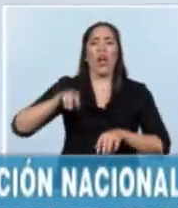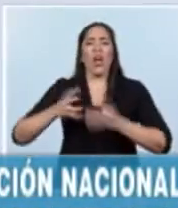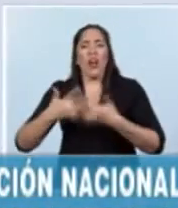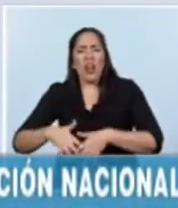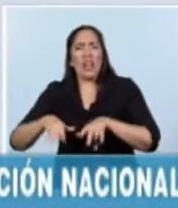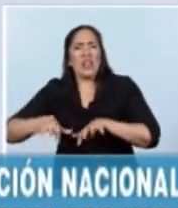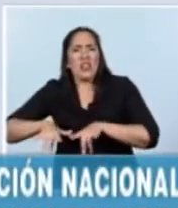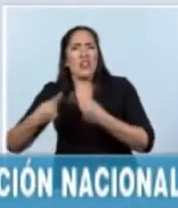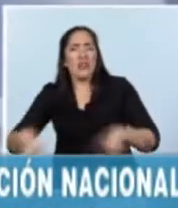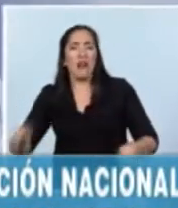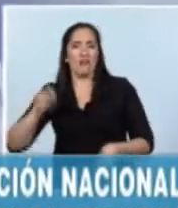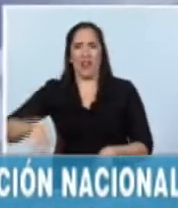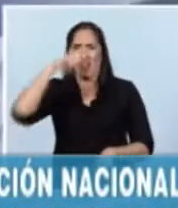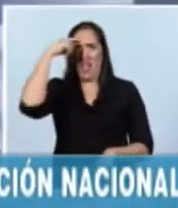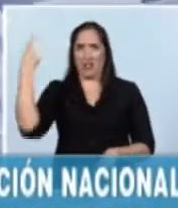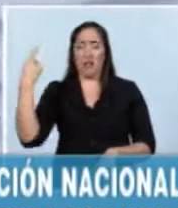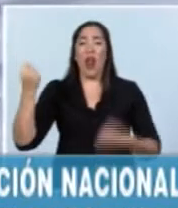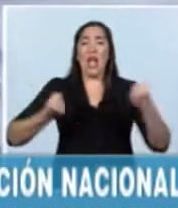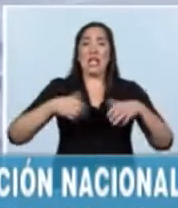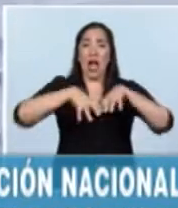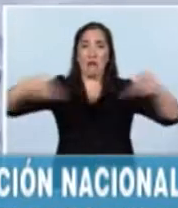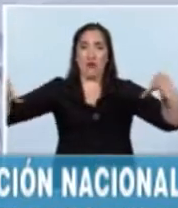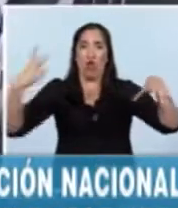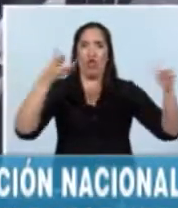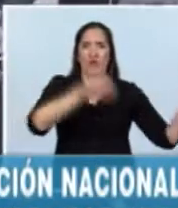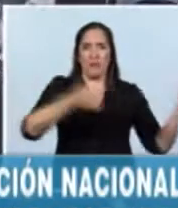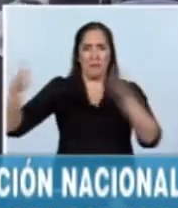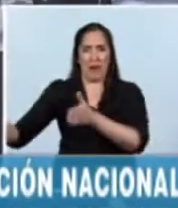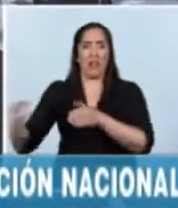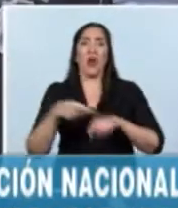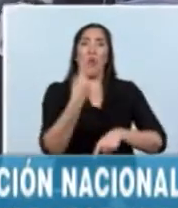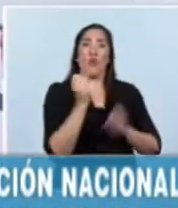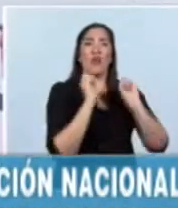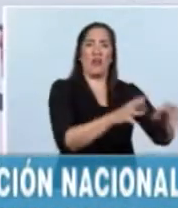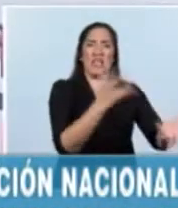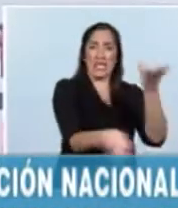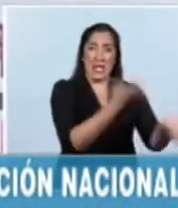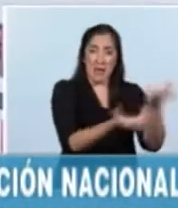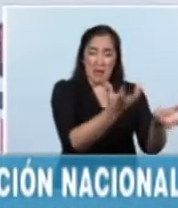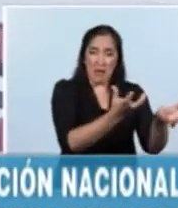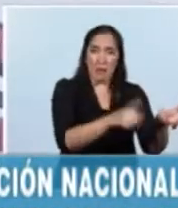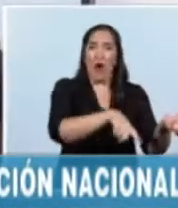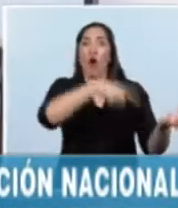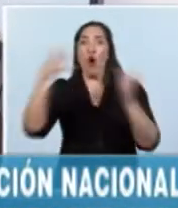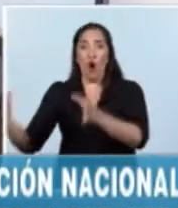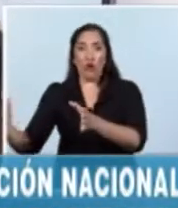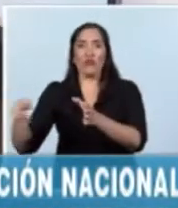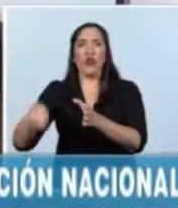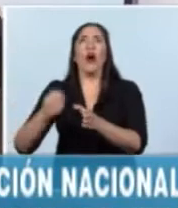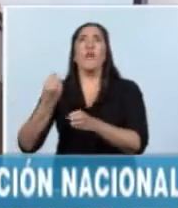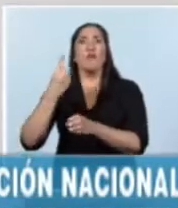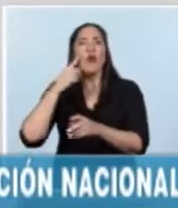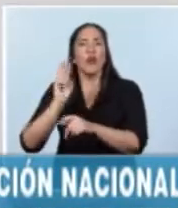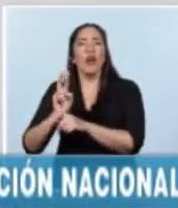y consta de dos partes los camiones, la parte donde se quema la droga y la parte que purifica los gases,